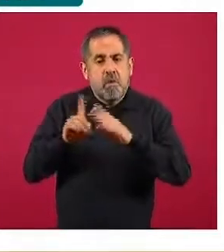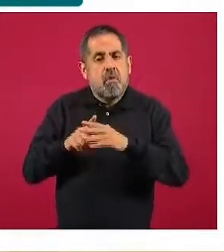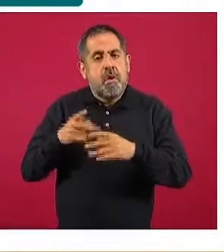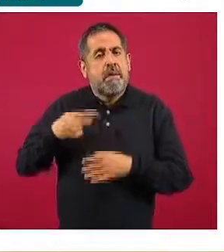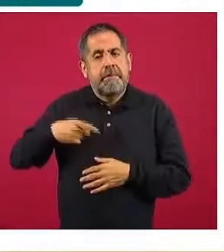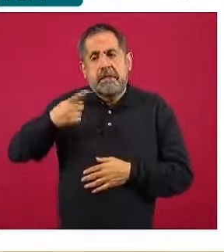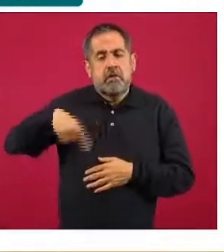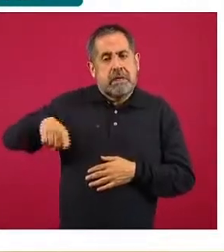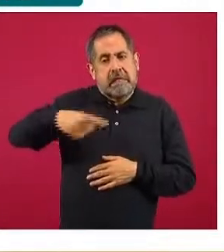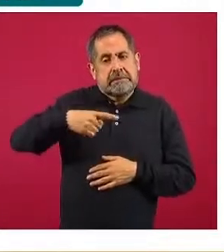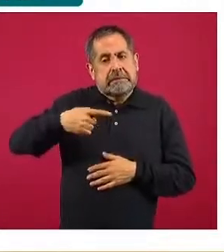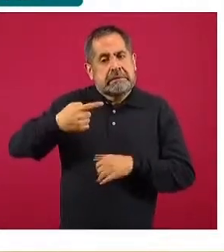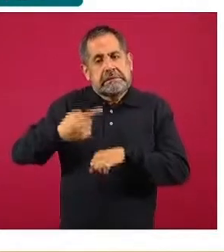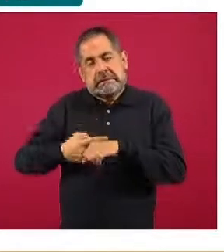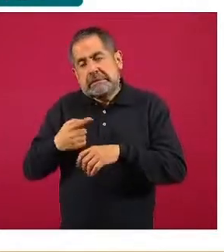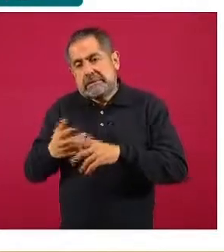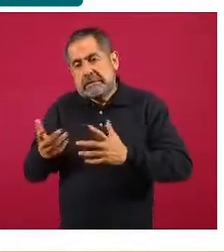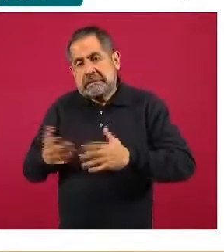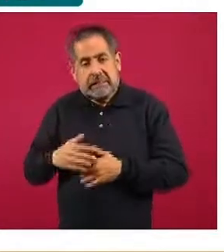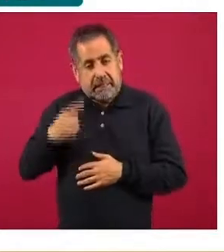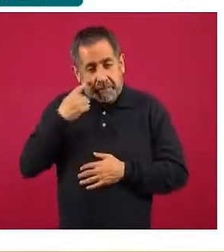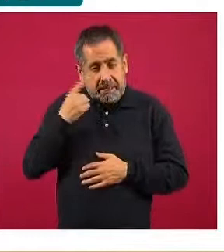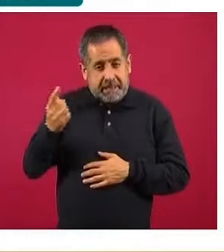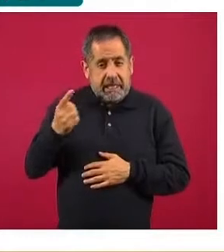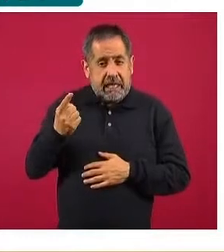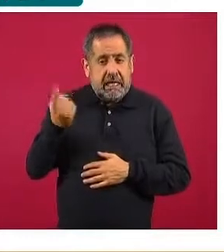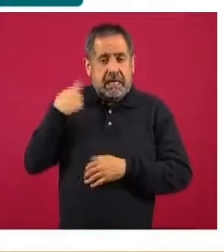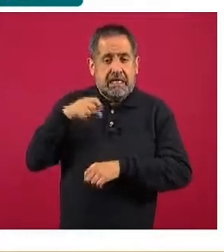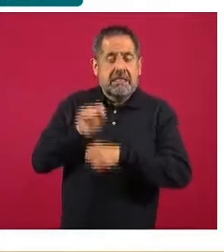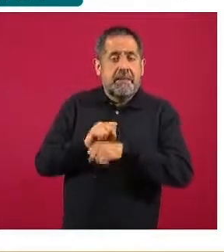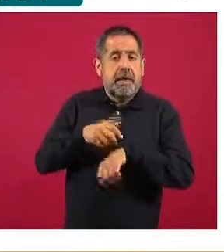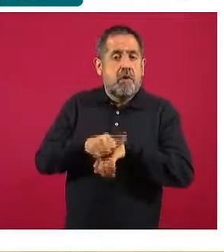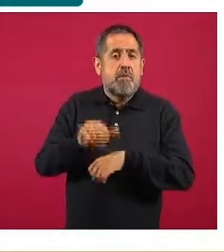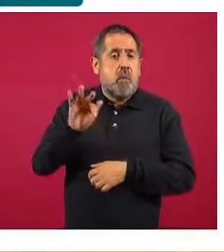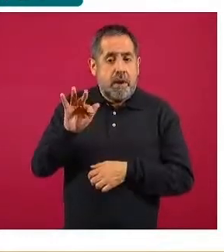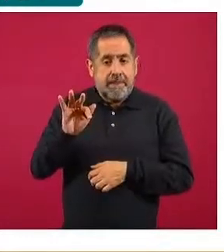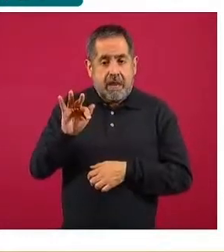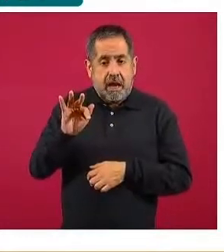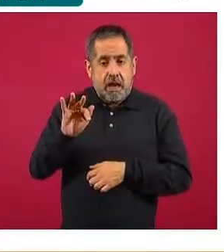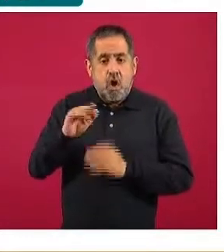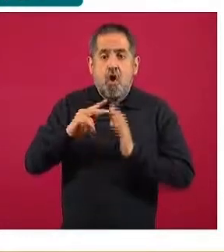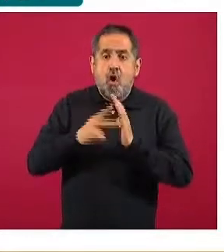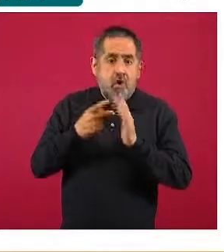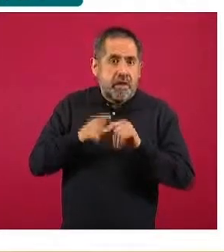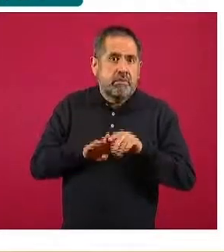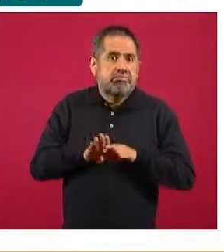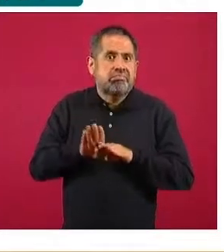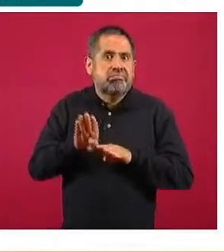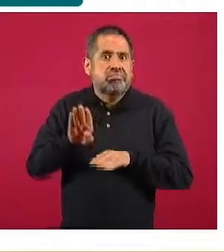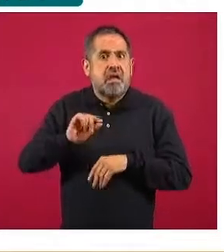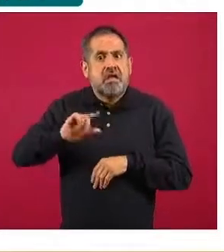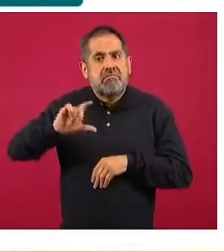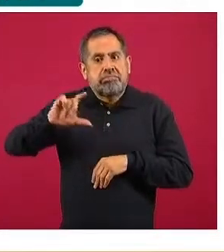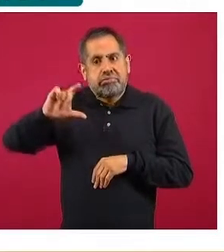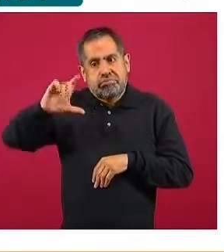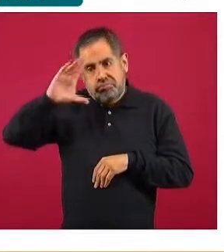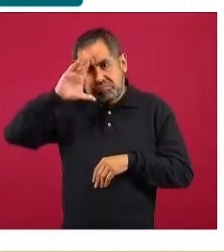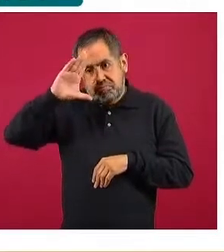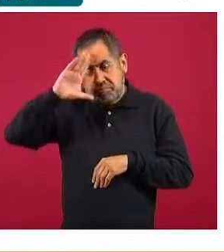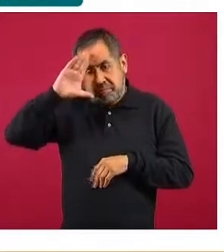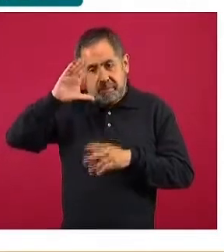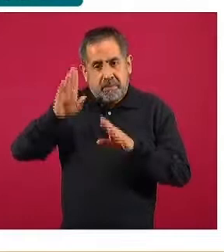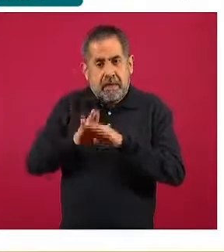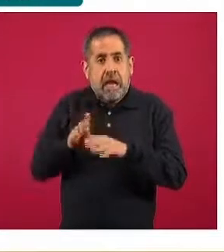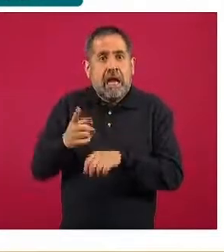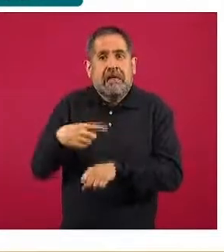epidemia en el país. Como vemos, pues prácticamente desde la semana cuarenta iniciamos con un ascenso importante, interesante porque la semana